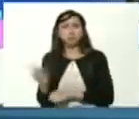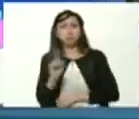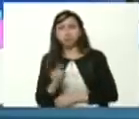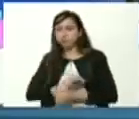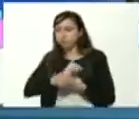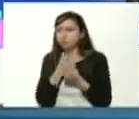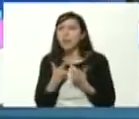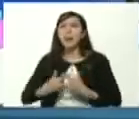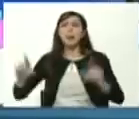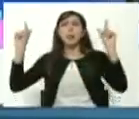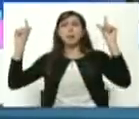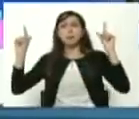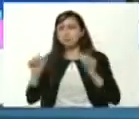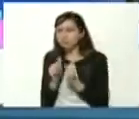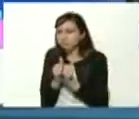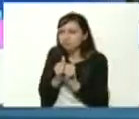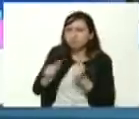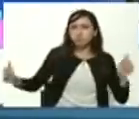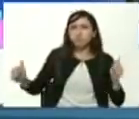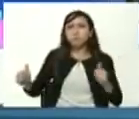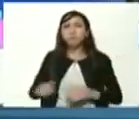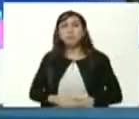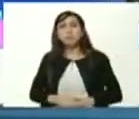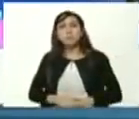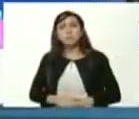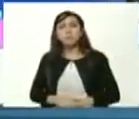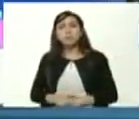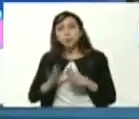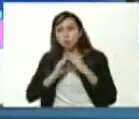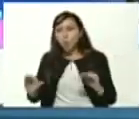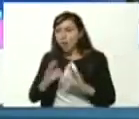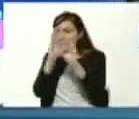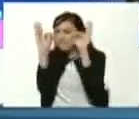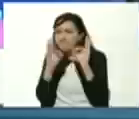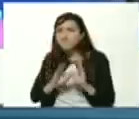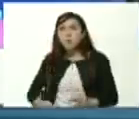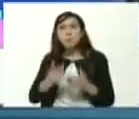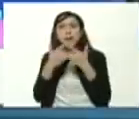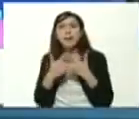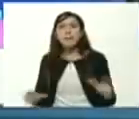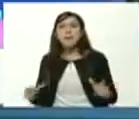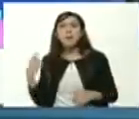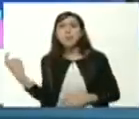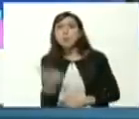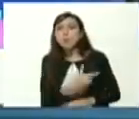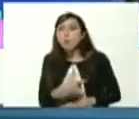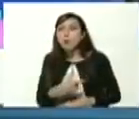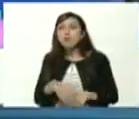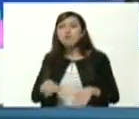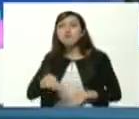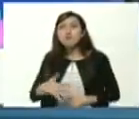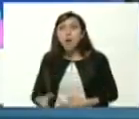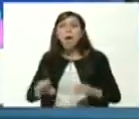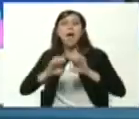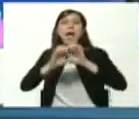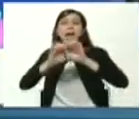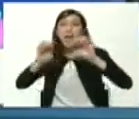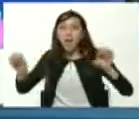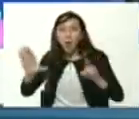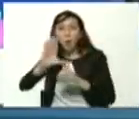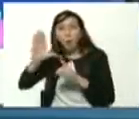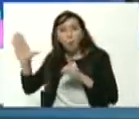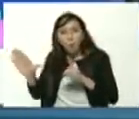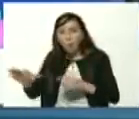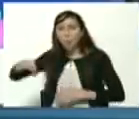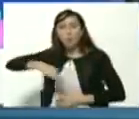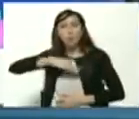apegos de opresiones buscar la liberación y la liberación se consigue a través de la educación de la cultura de la